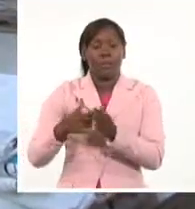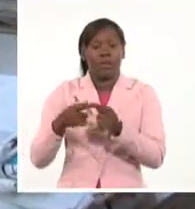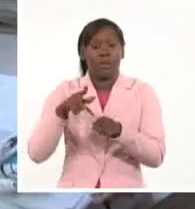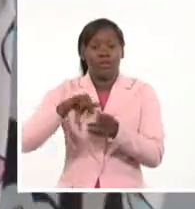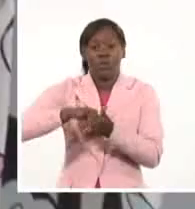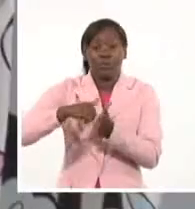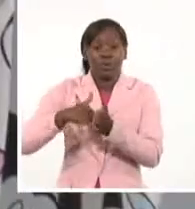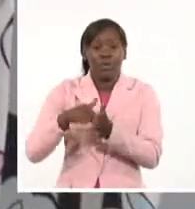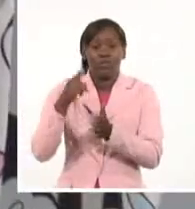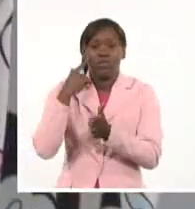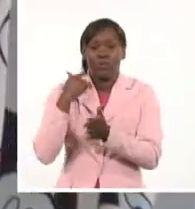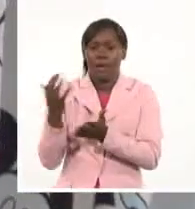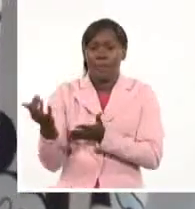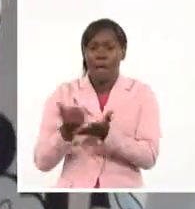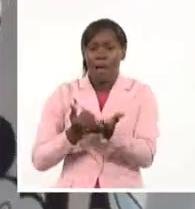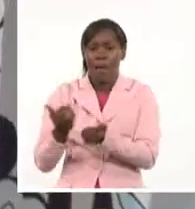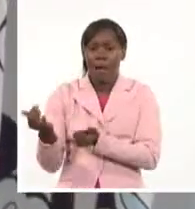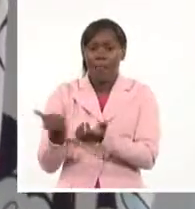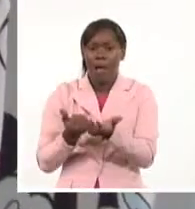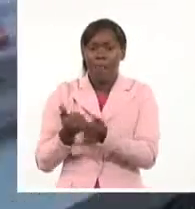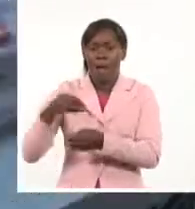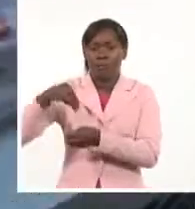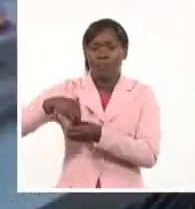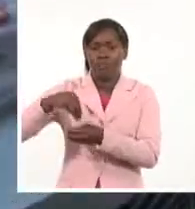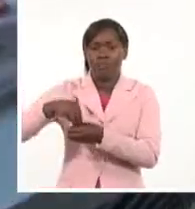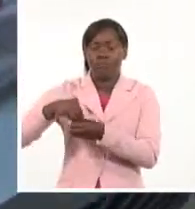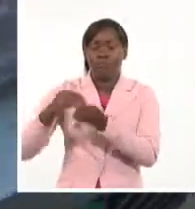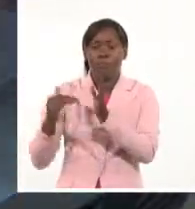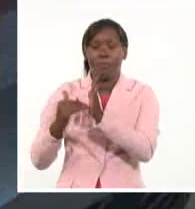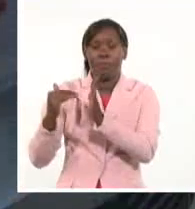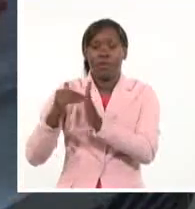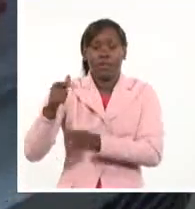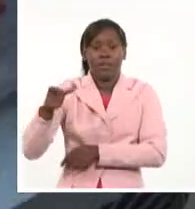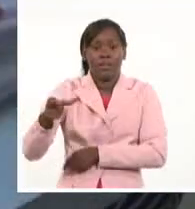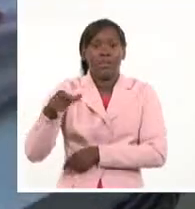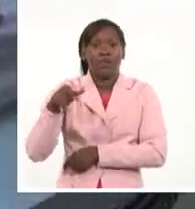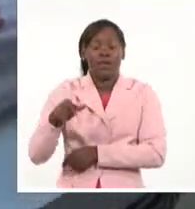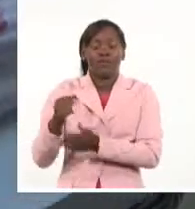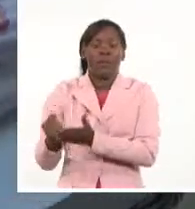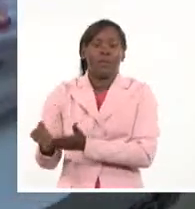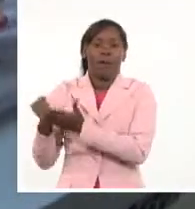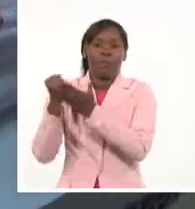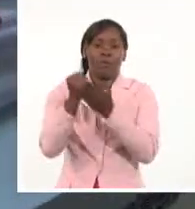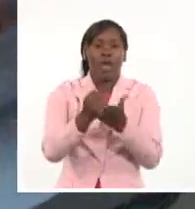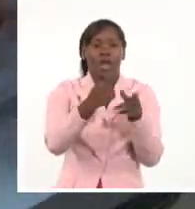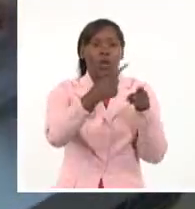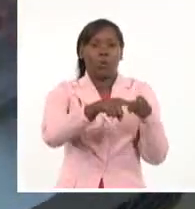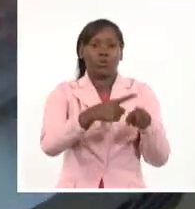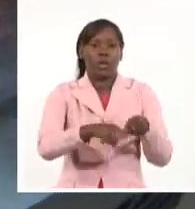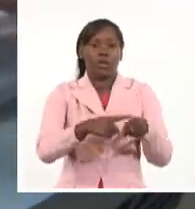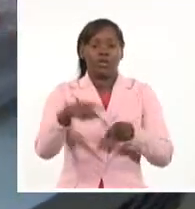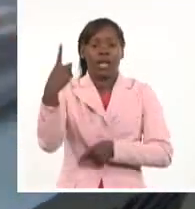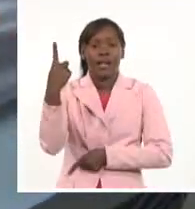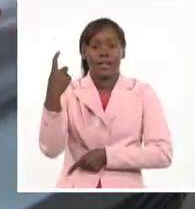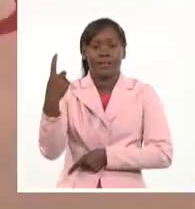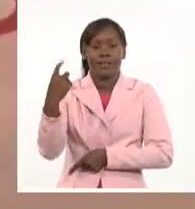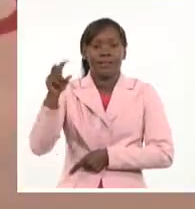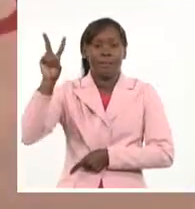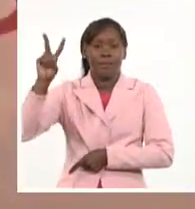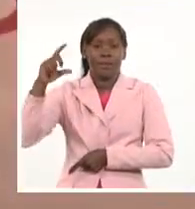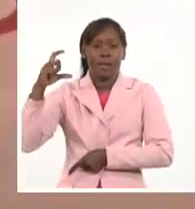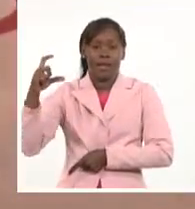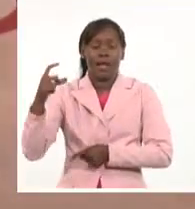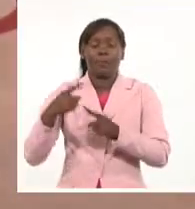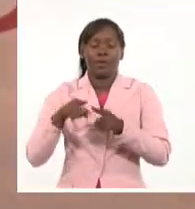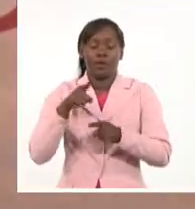139,2 millones de pesos, lo que ha generado una utilidad superior a los 45 millones, de los cuales el 5